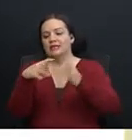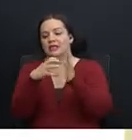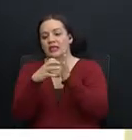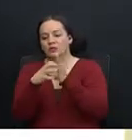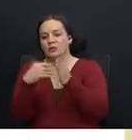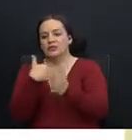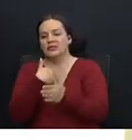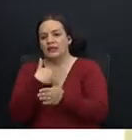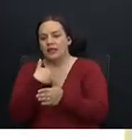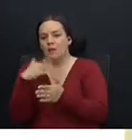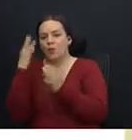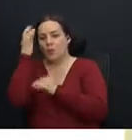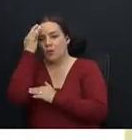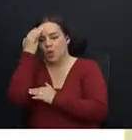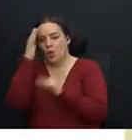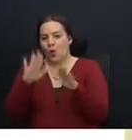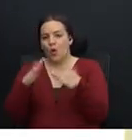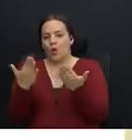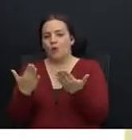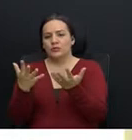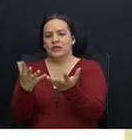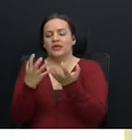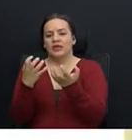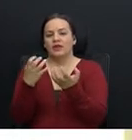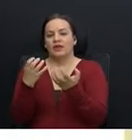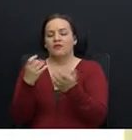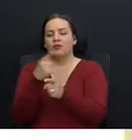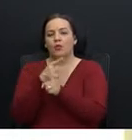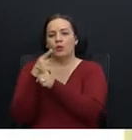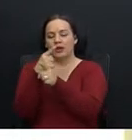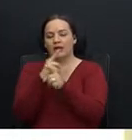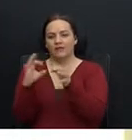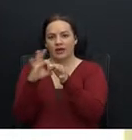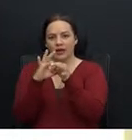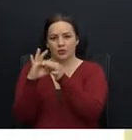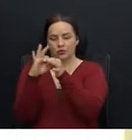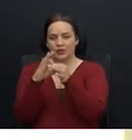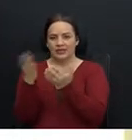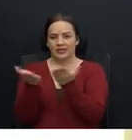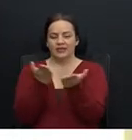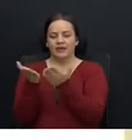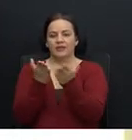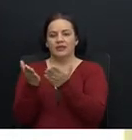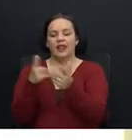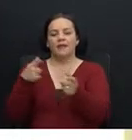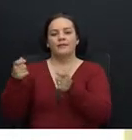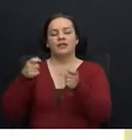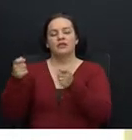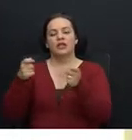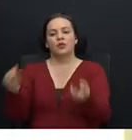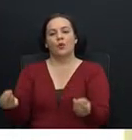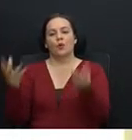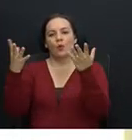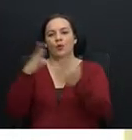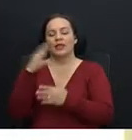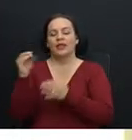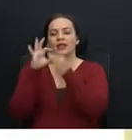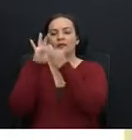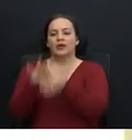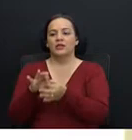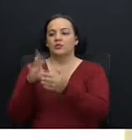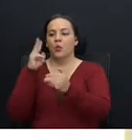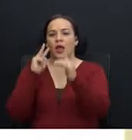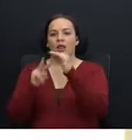sobre cómo se pretende regular las relaciones de servicio en la Administración Pública y sobre la